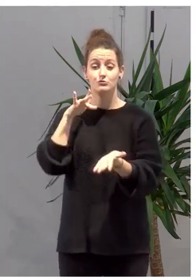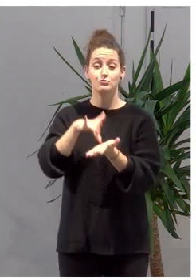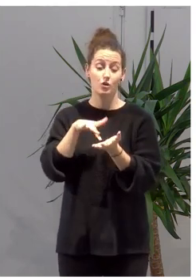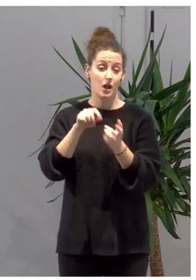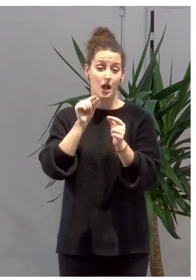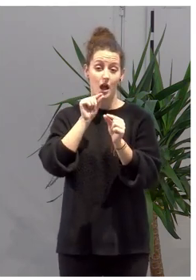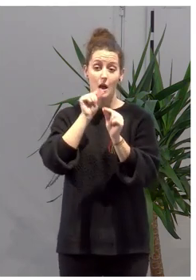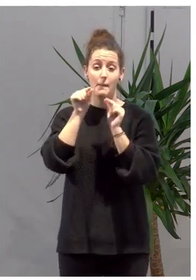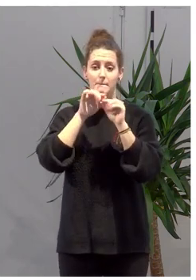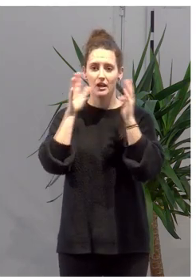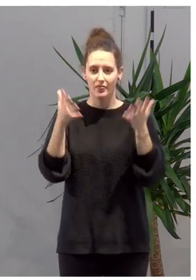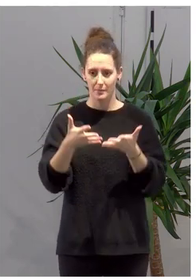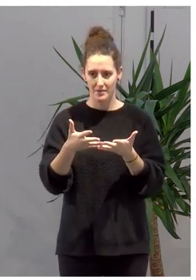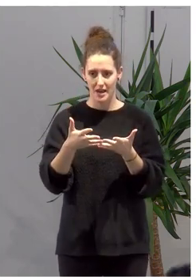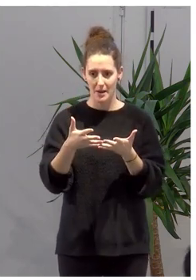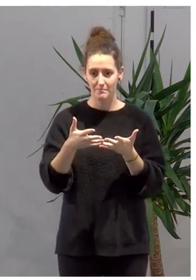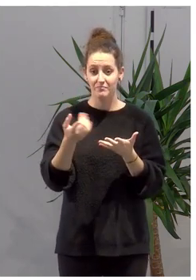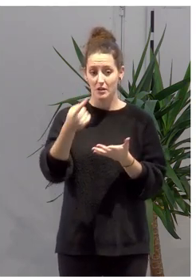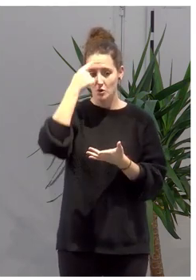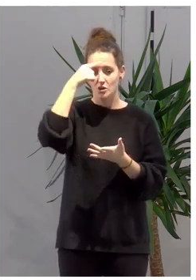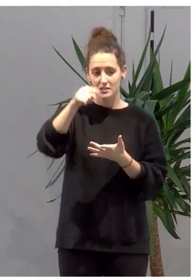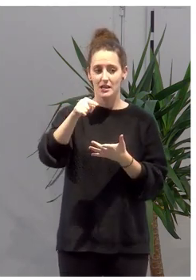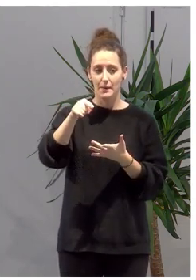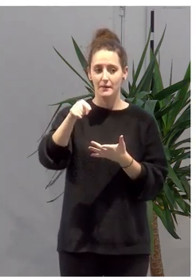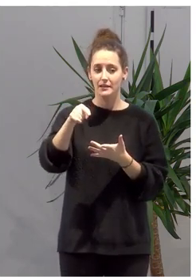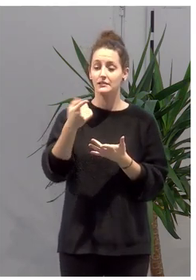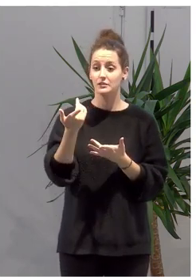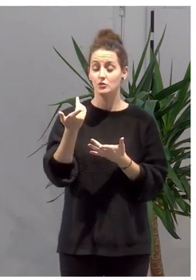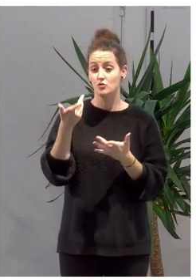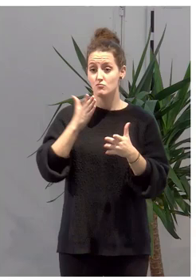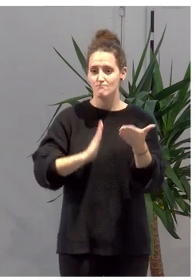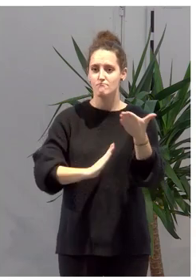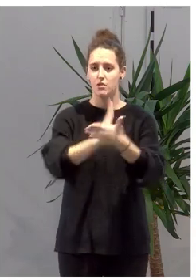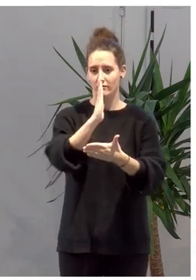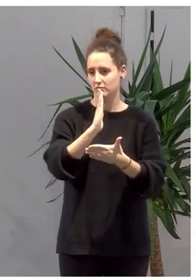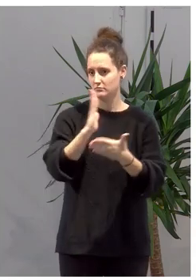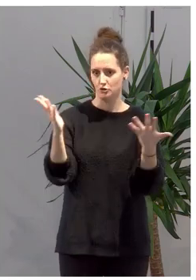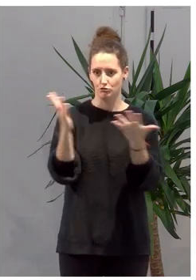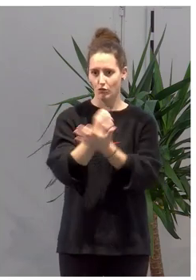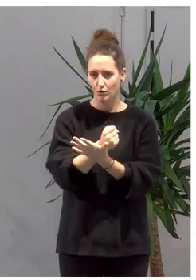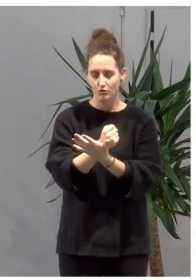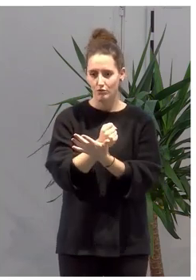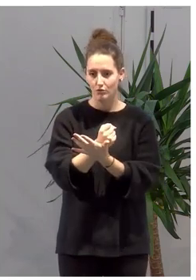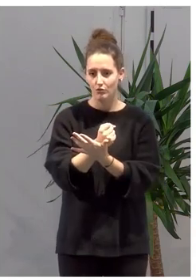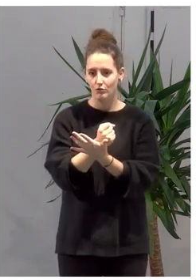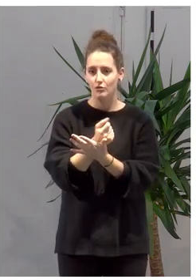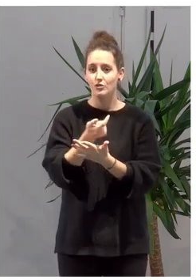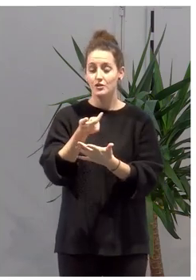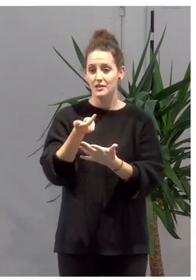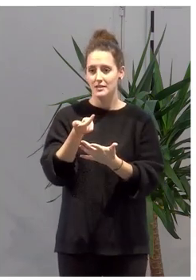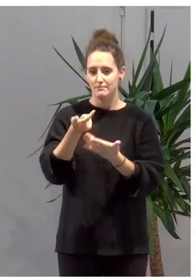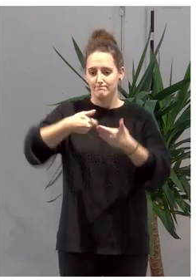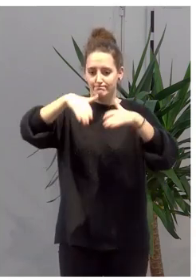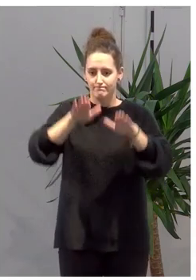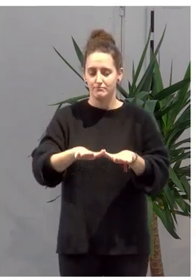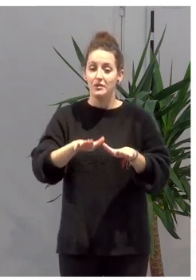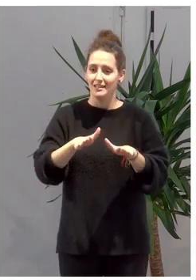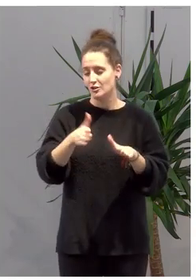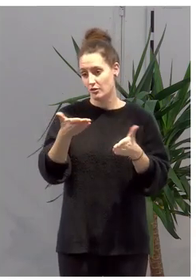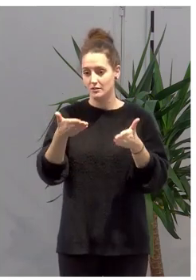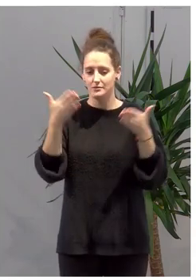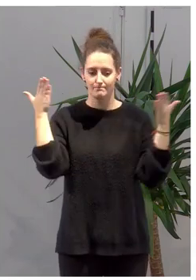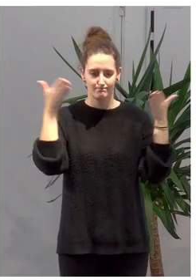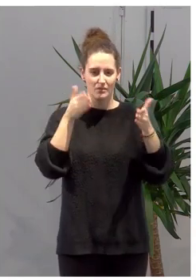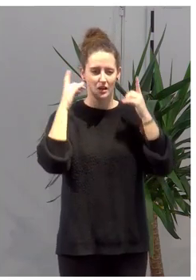como bien sabéis, supuso un parón en todos los sentidos y nos obligó a centrar los esfuerzos